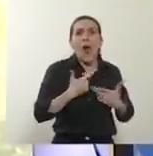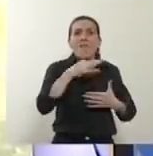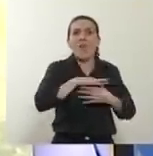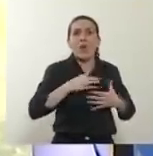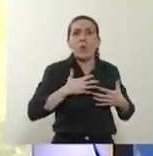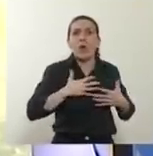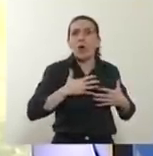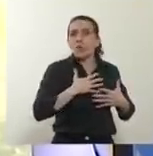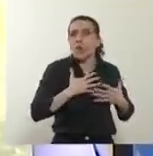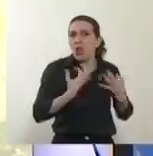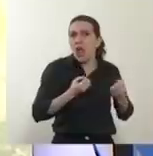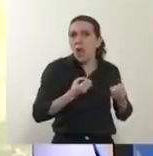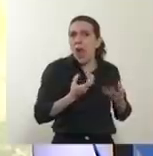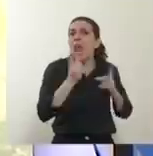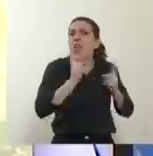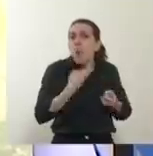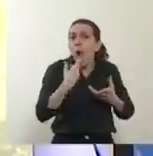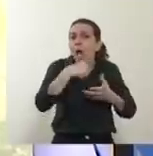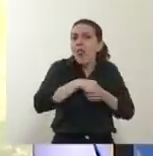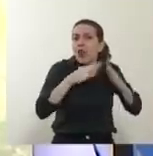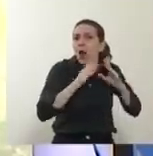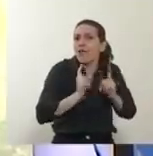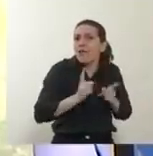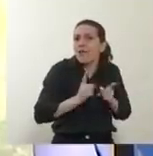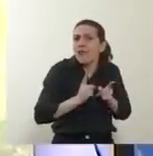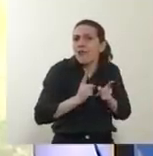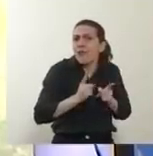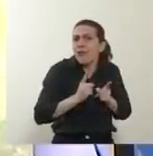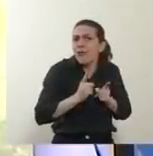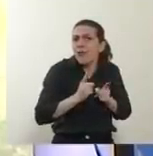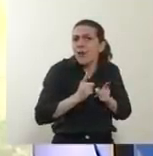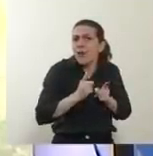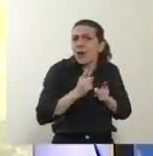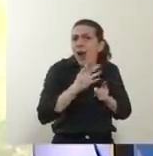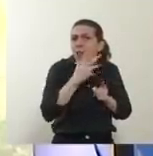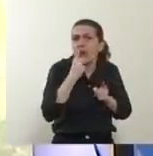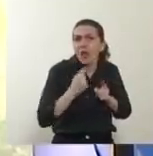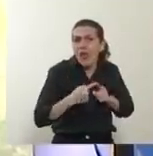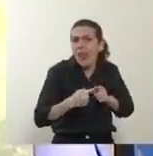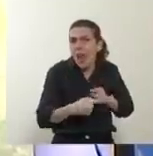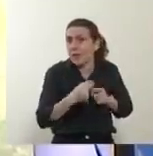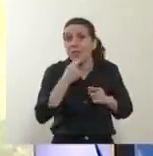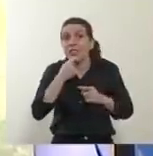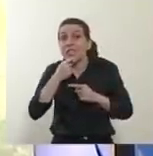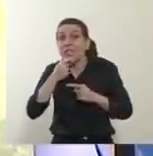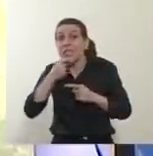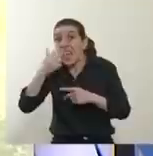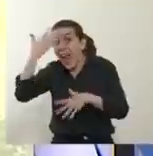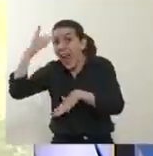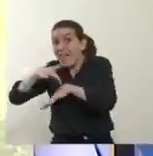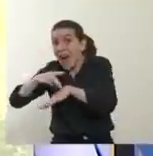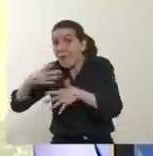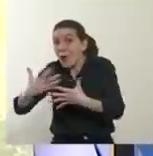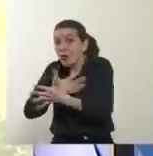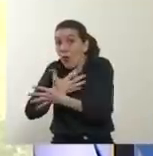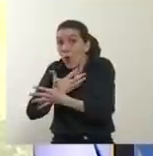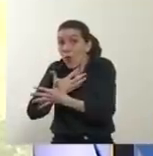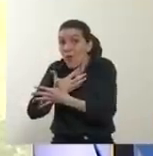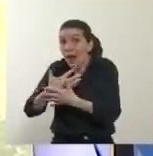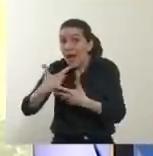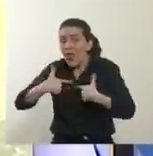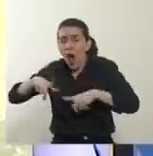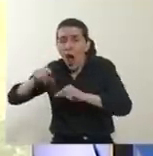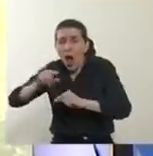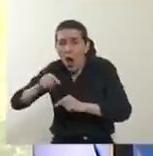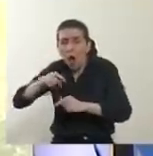Y el que tiene síntomas y termina internado, créanme que las experiencias que uno escucha